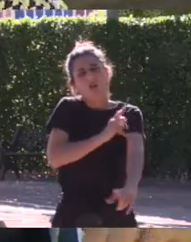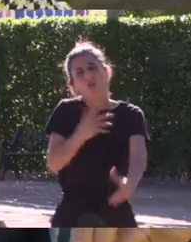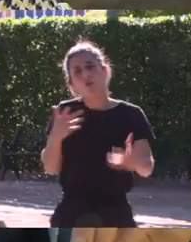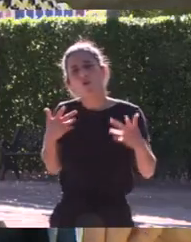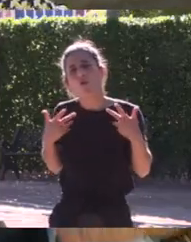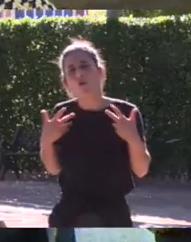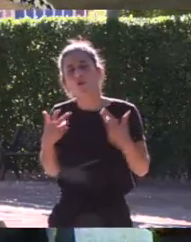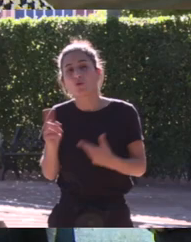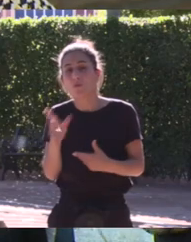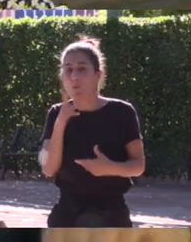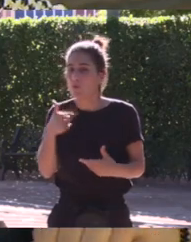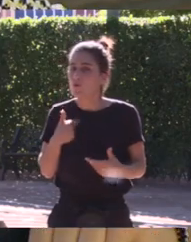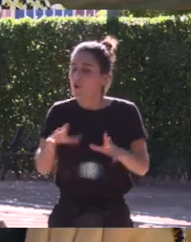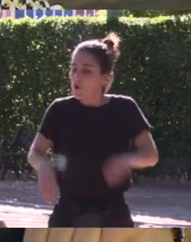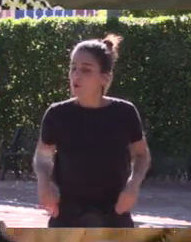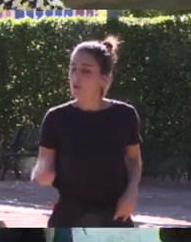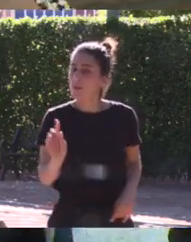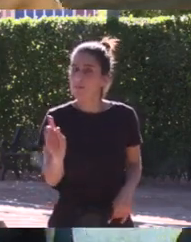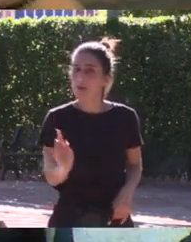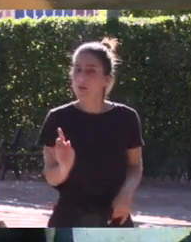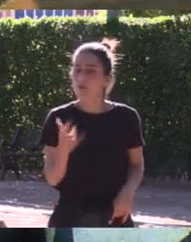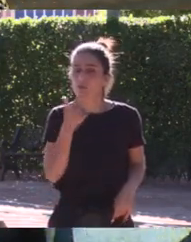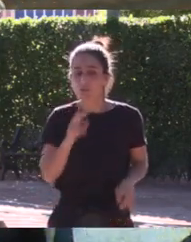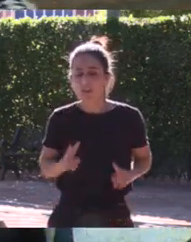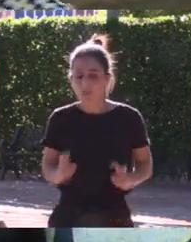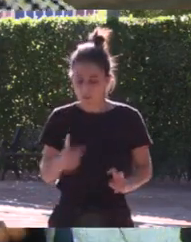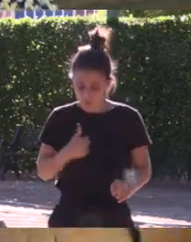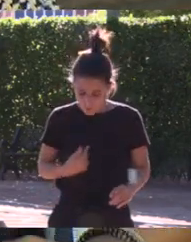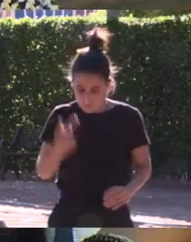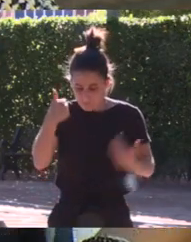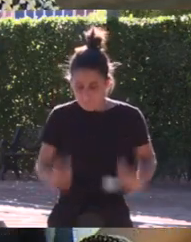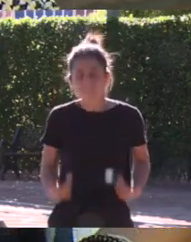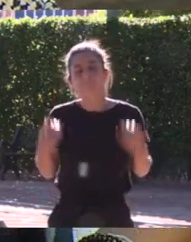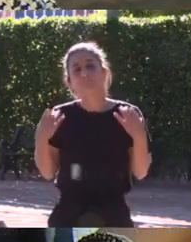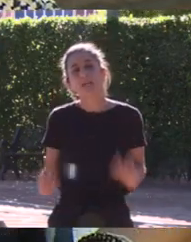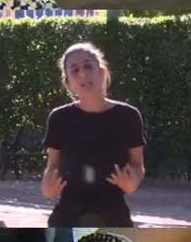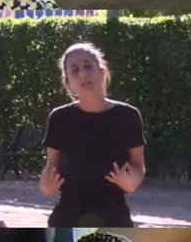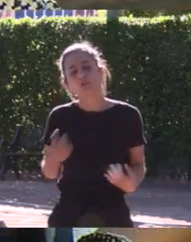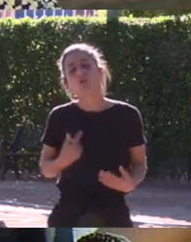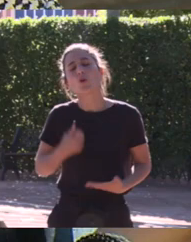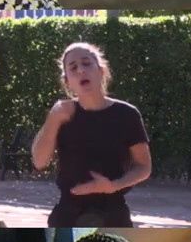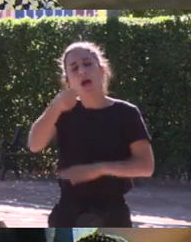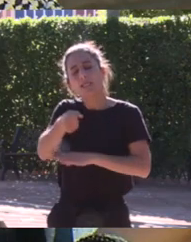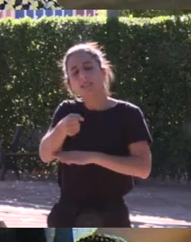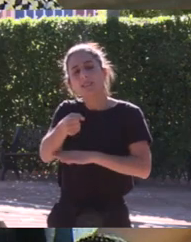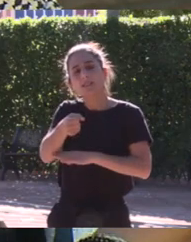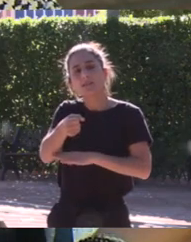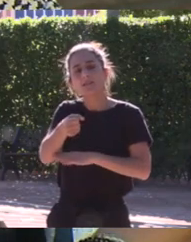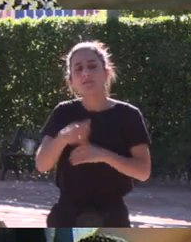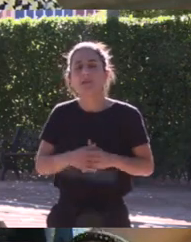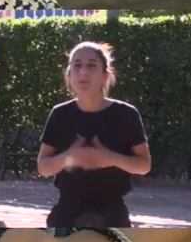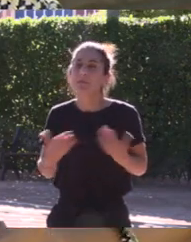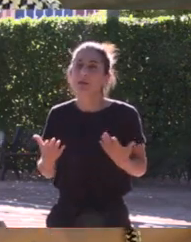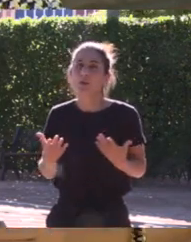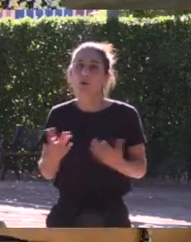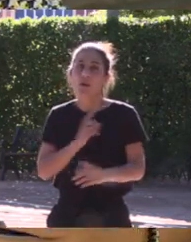tampoco me he dejado me he enfrentado siempre desde el principio he dejado muy claro dónde estaba mi sitio y en